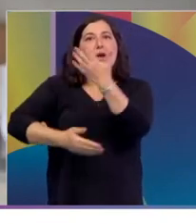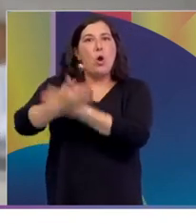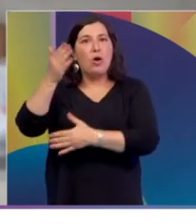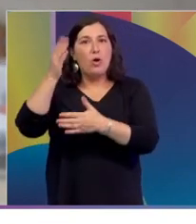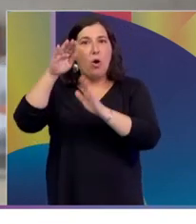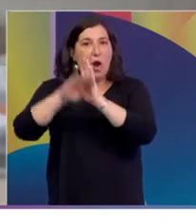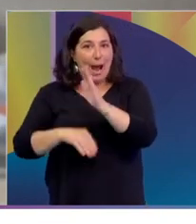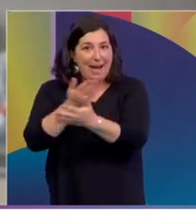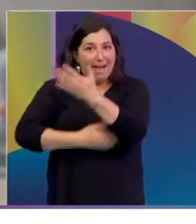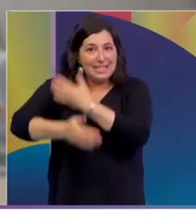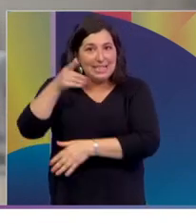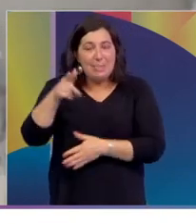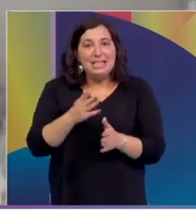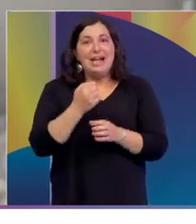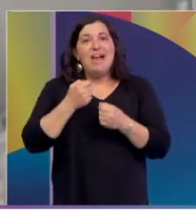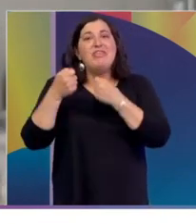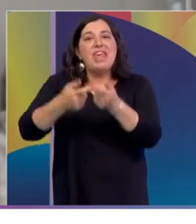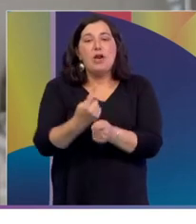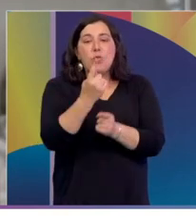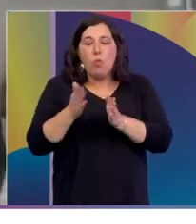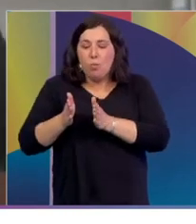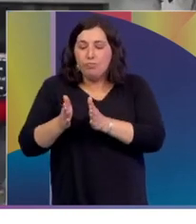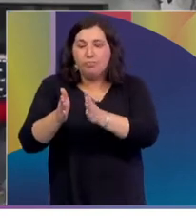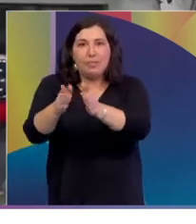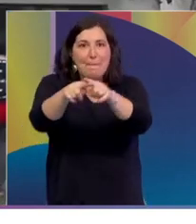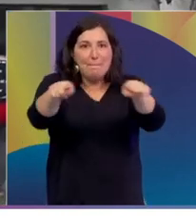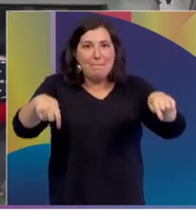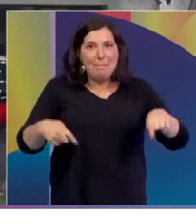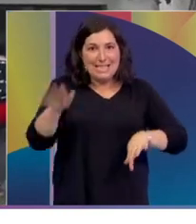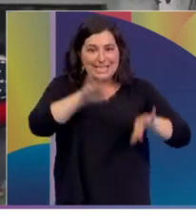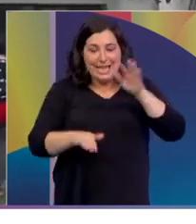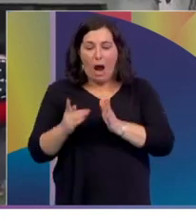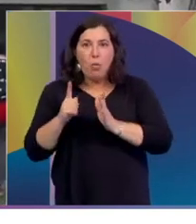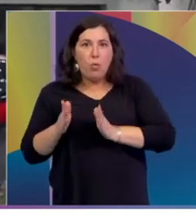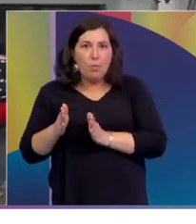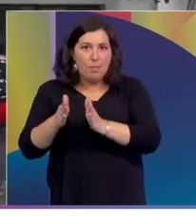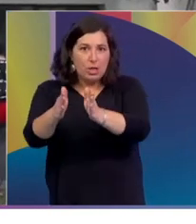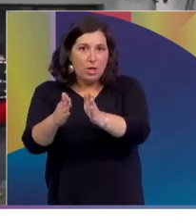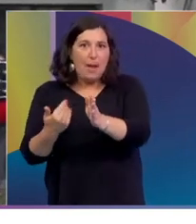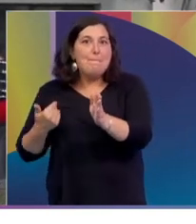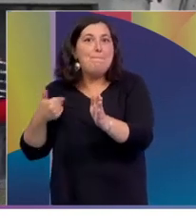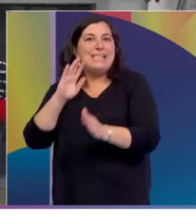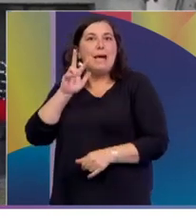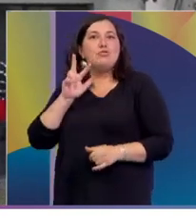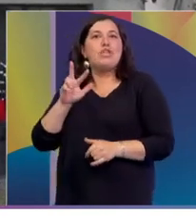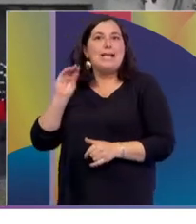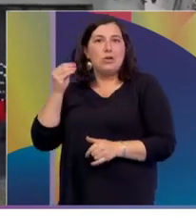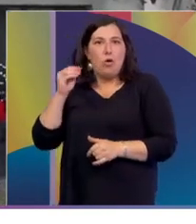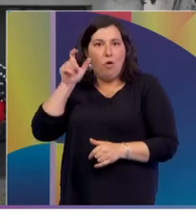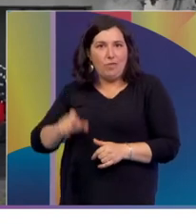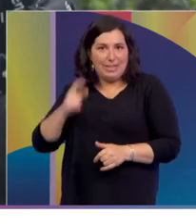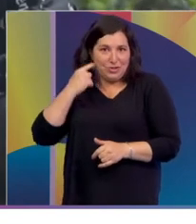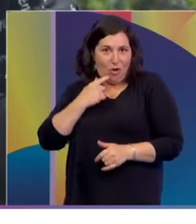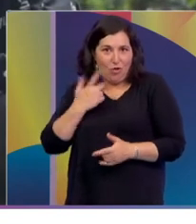Y empezamos solamente con tres jóvenes sordos. Después se fue difundiendo y bueno, el grupo fue creciendo.